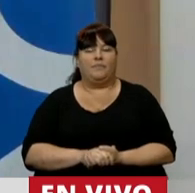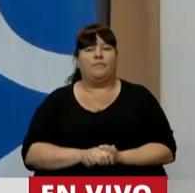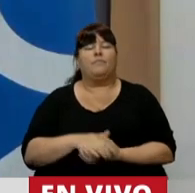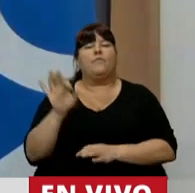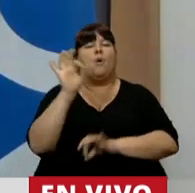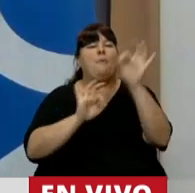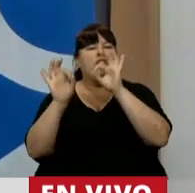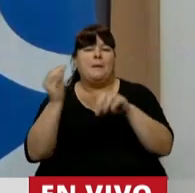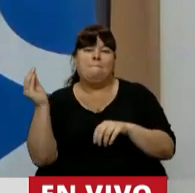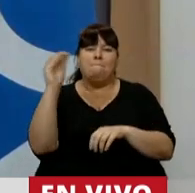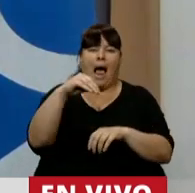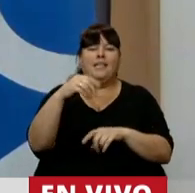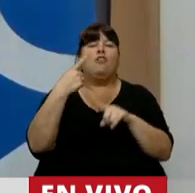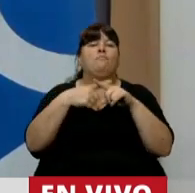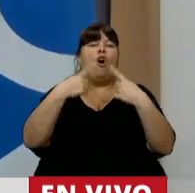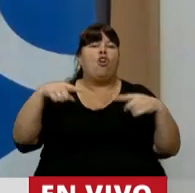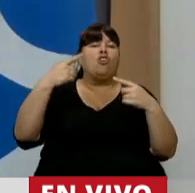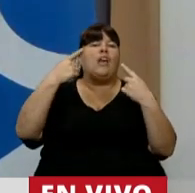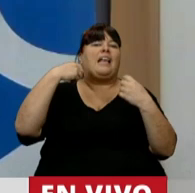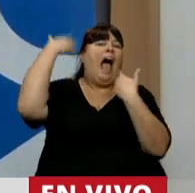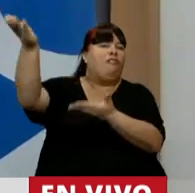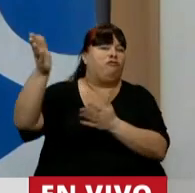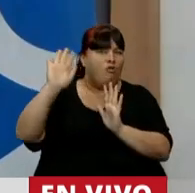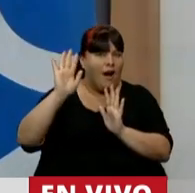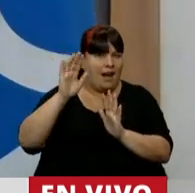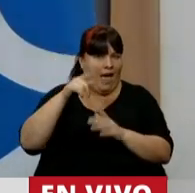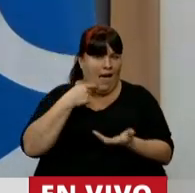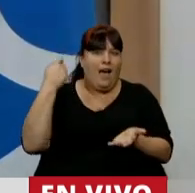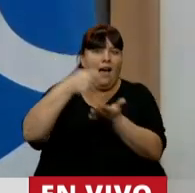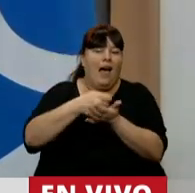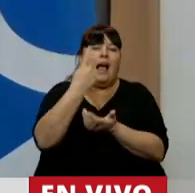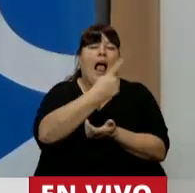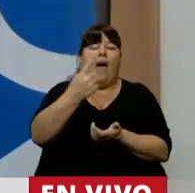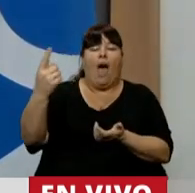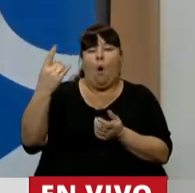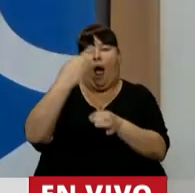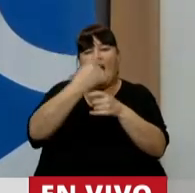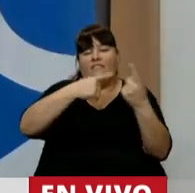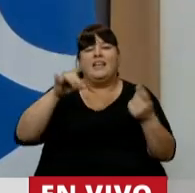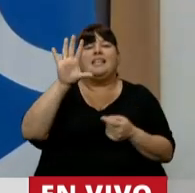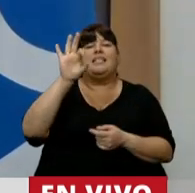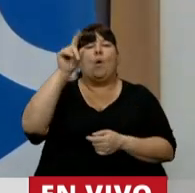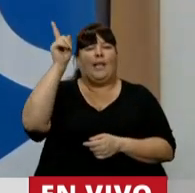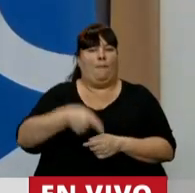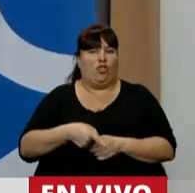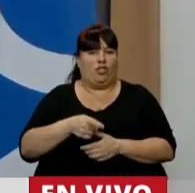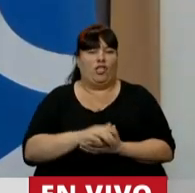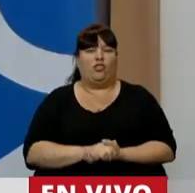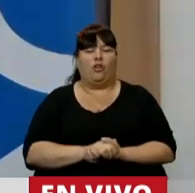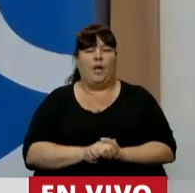tasa adicional por los bienes en el exterior que recarga para cada una de las categorías un 50%.